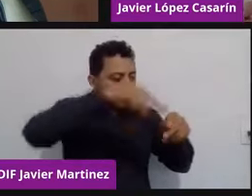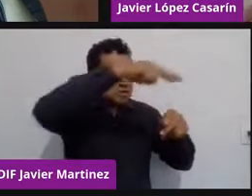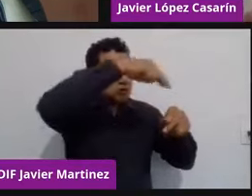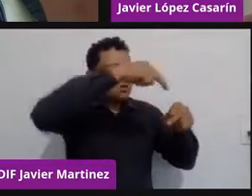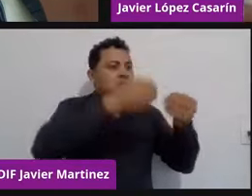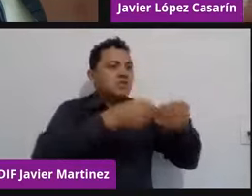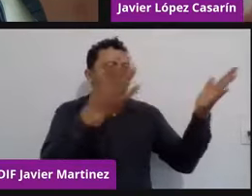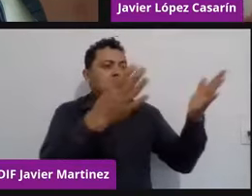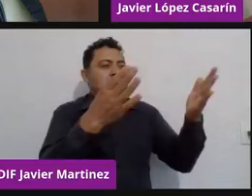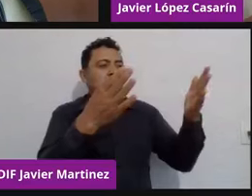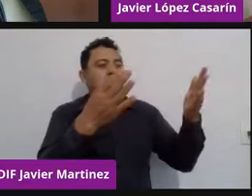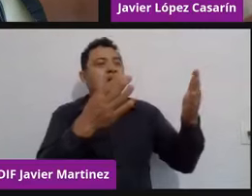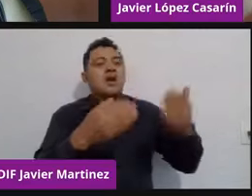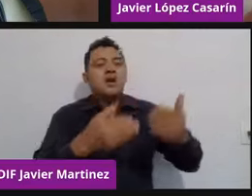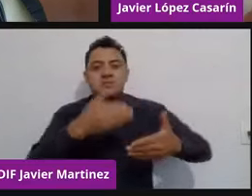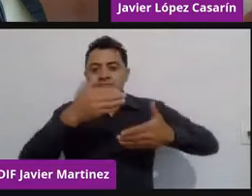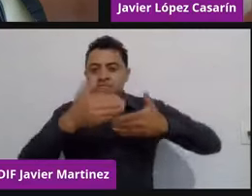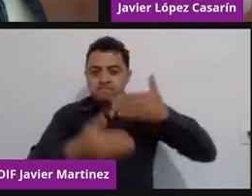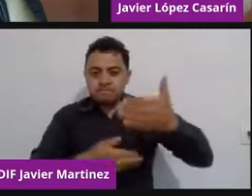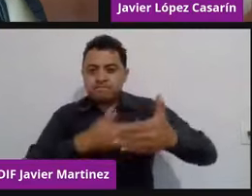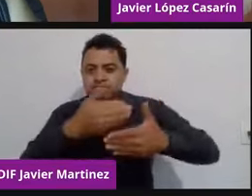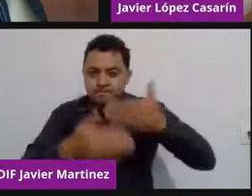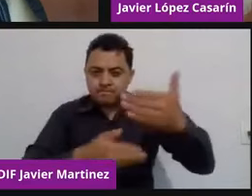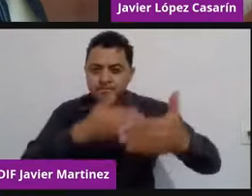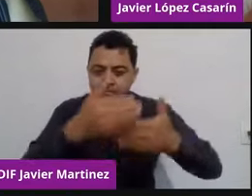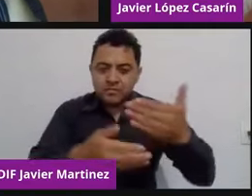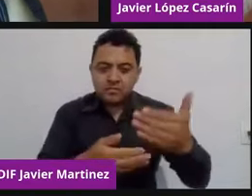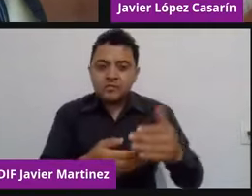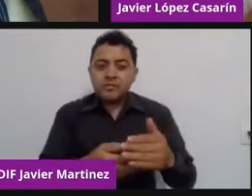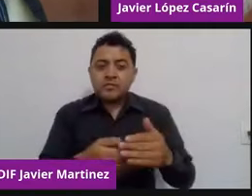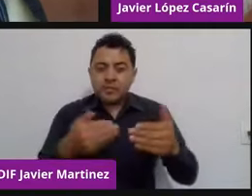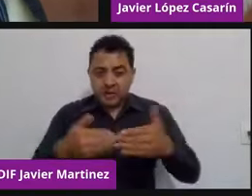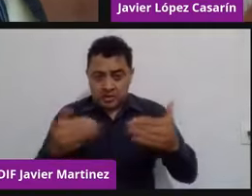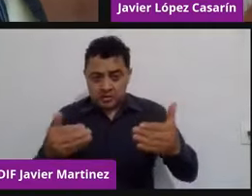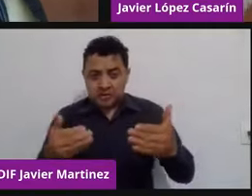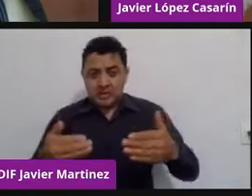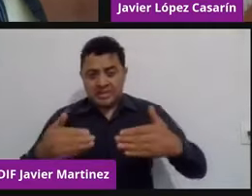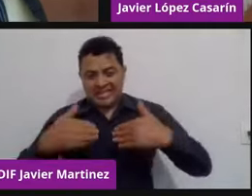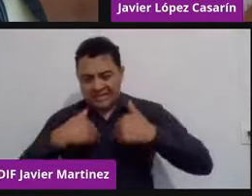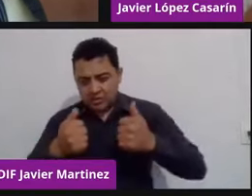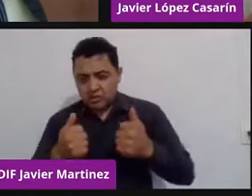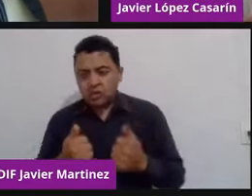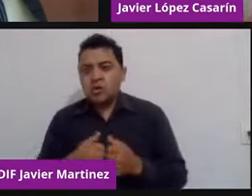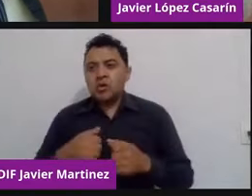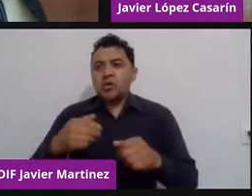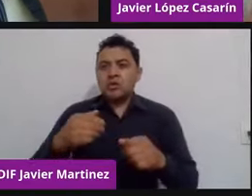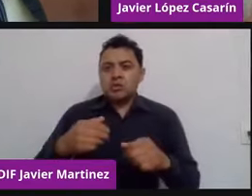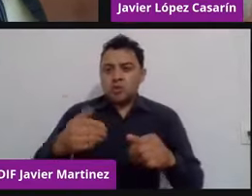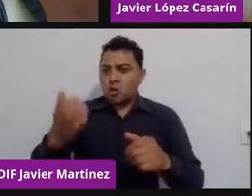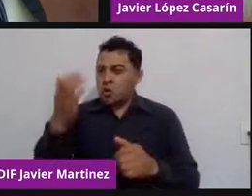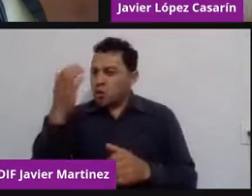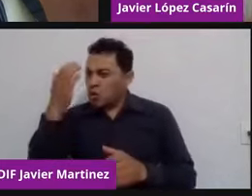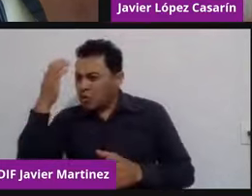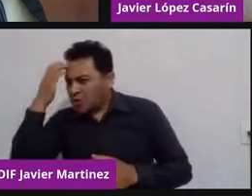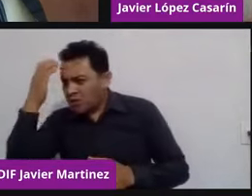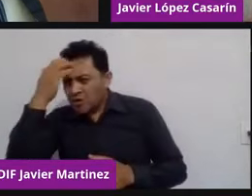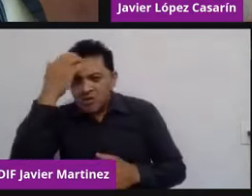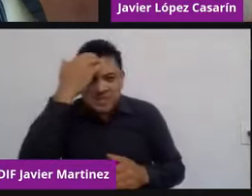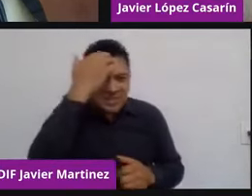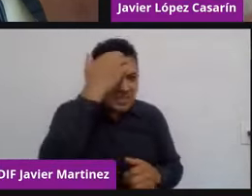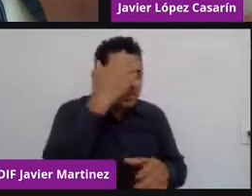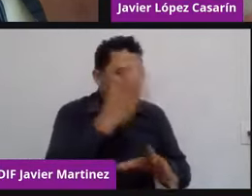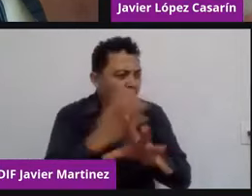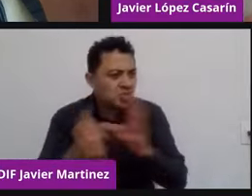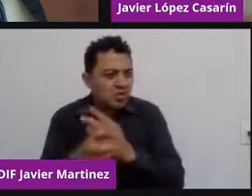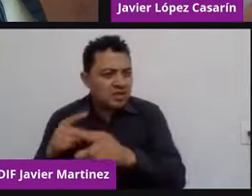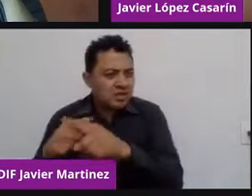cuenta que el conocimiento no es de unos, como nuestra historia nos lo ha señalado tantas veces, donde el control de la información o